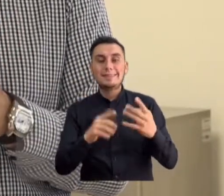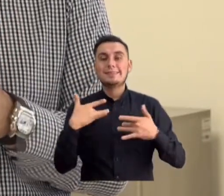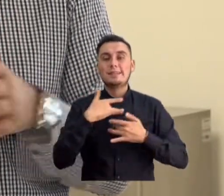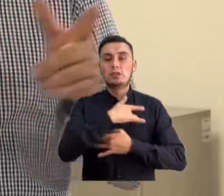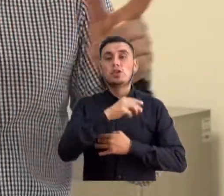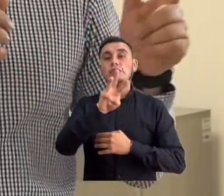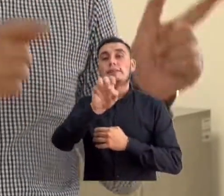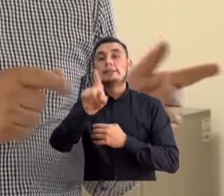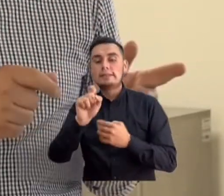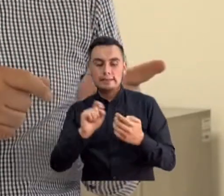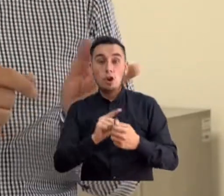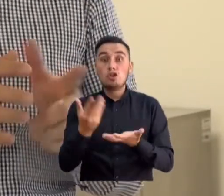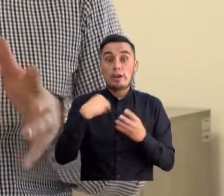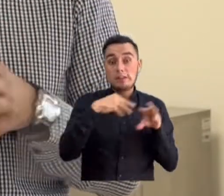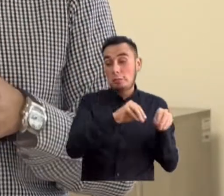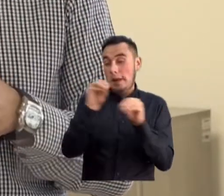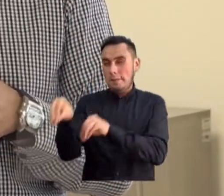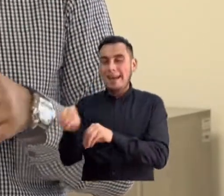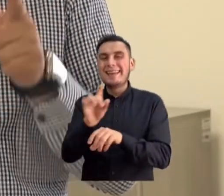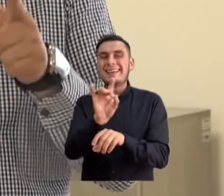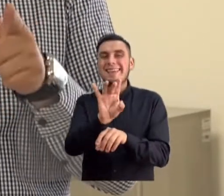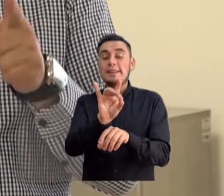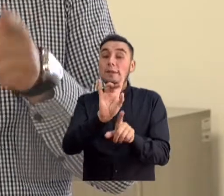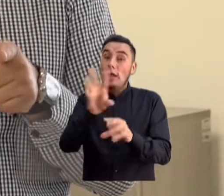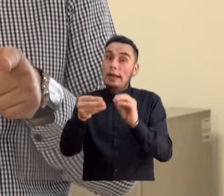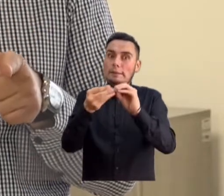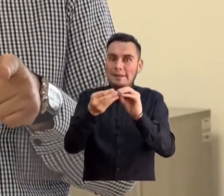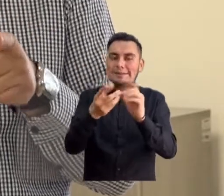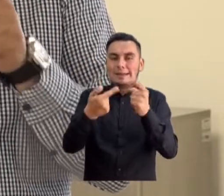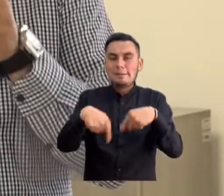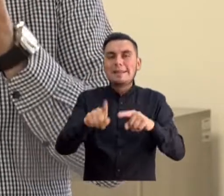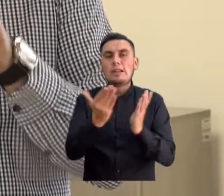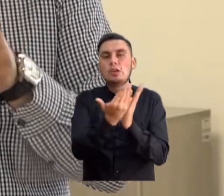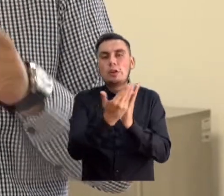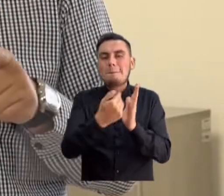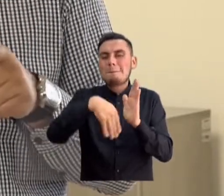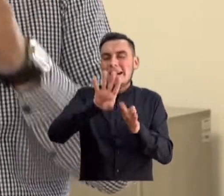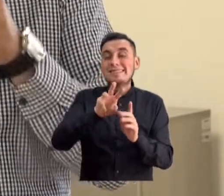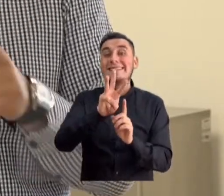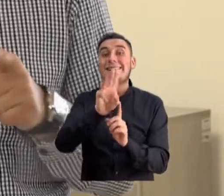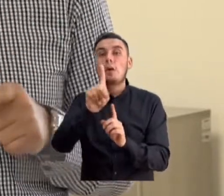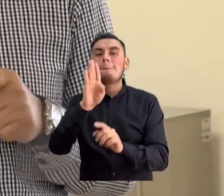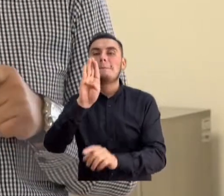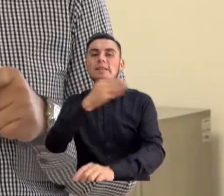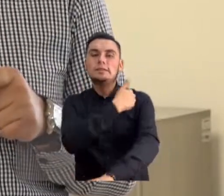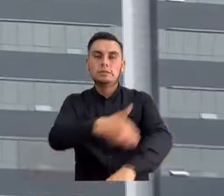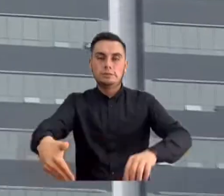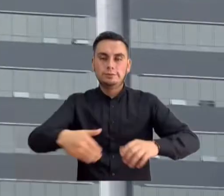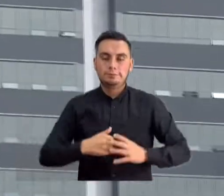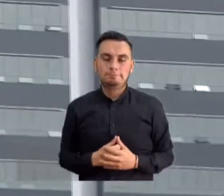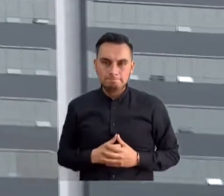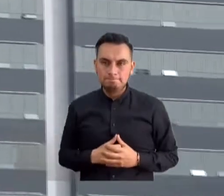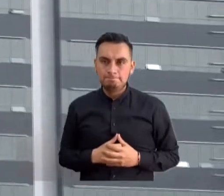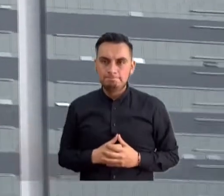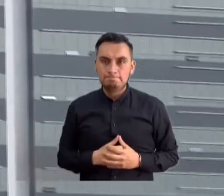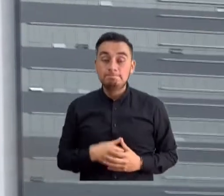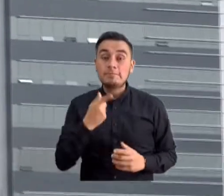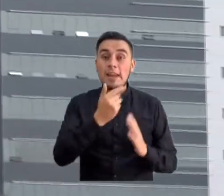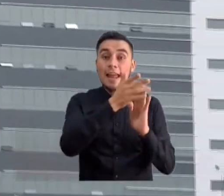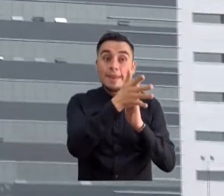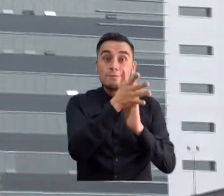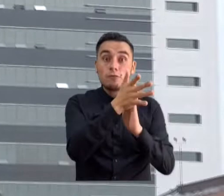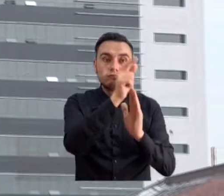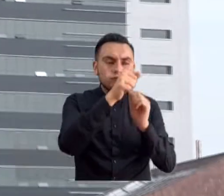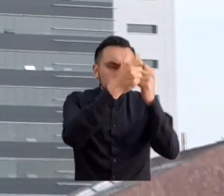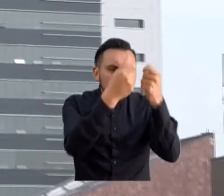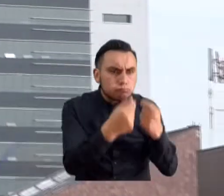86, retornos y reubicaciones 15, pero además en educación más de 31 billones de pesos. Señala el informe de la